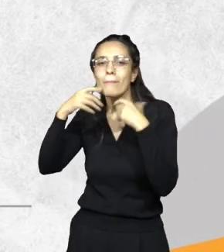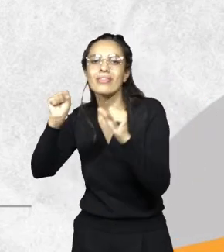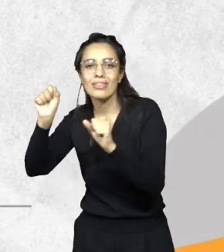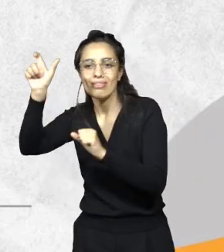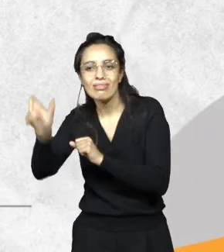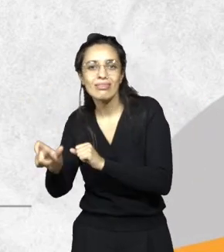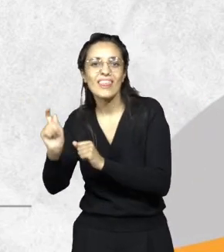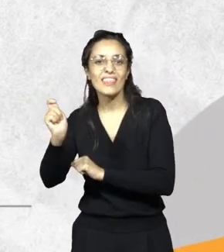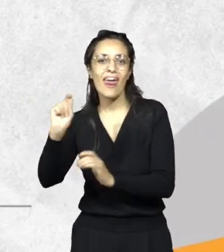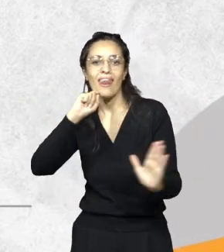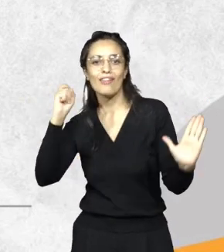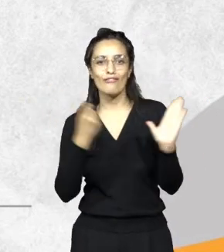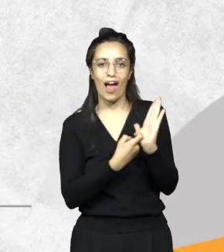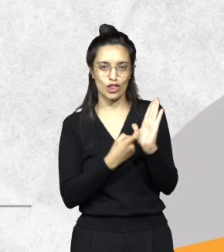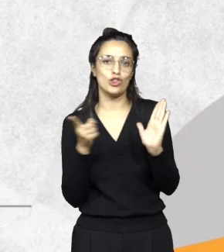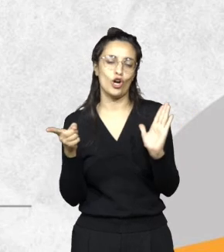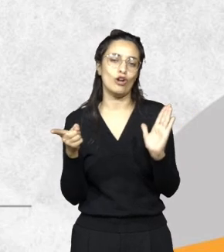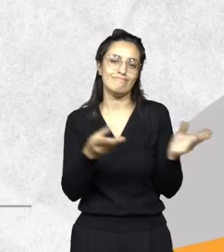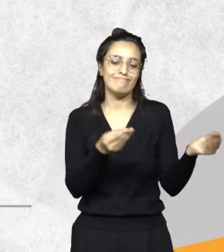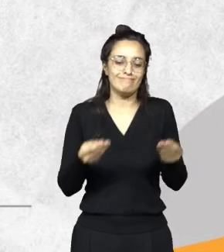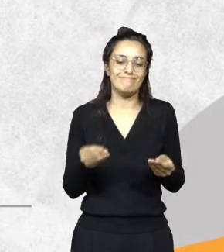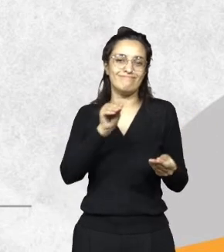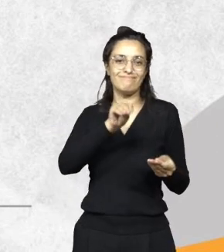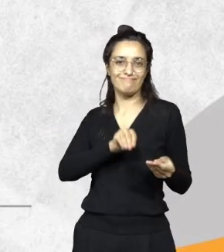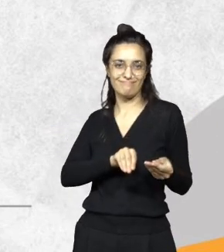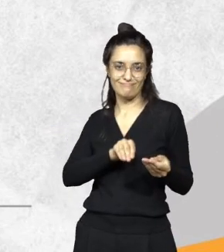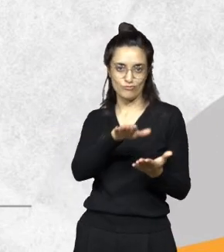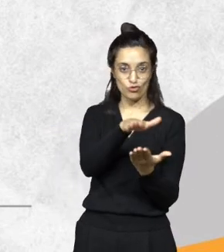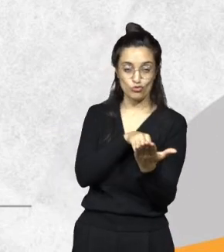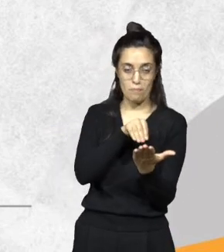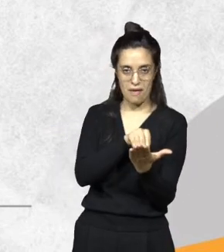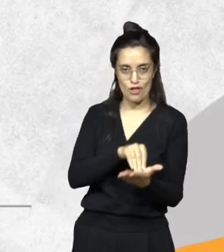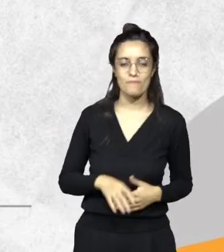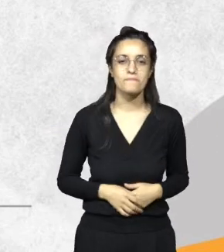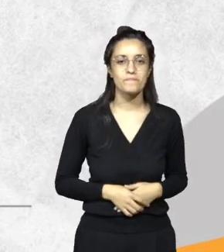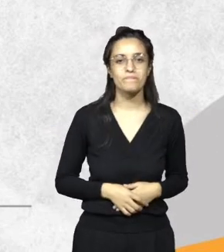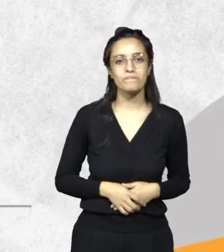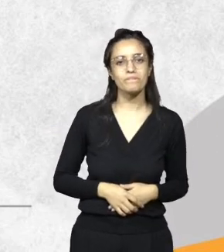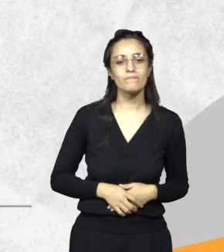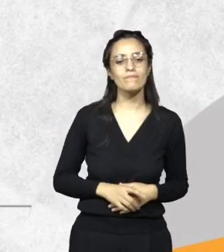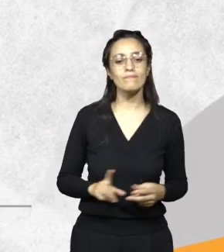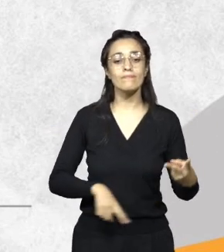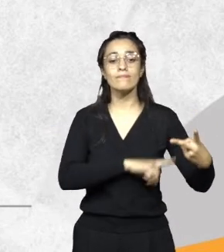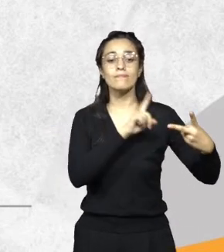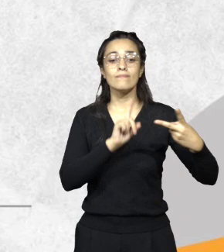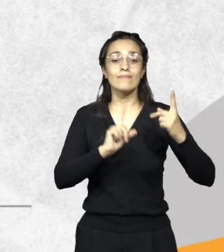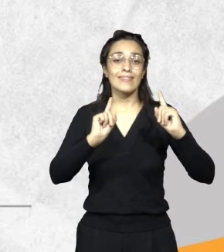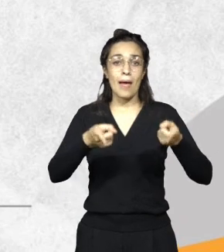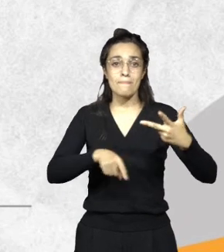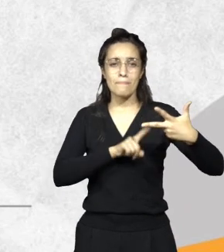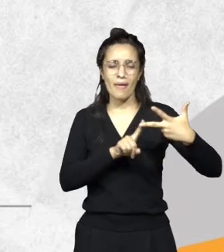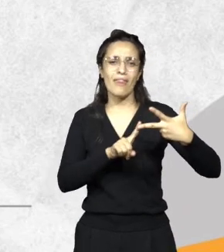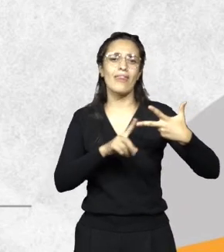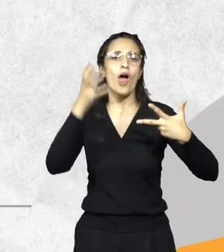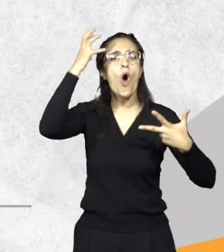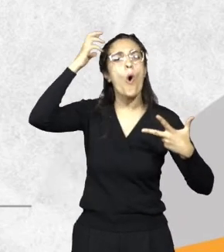puntapié inicial del sumario para que avance. También tenemos mucho trabajo en conjunto con los juzgados federales.